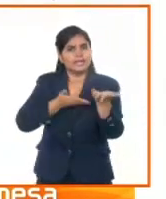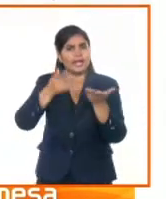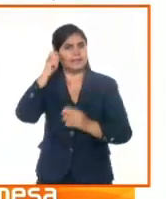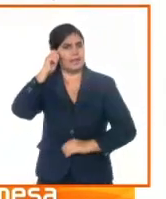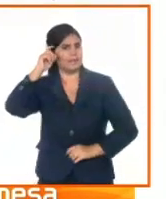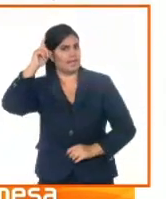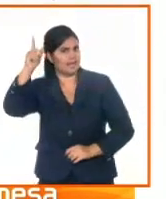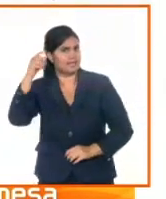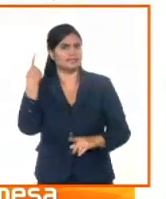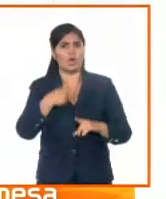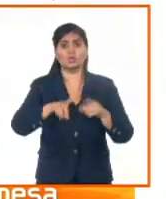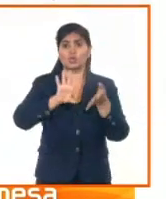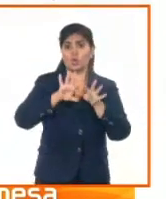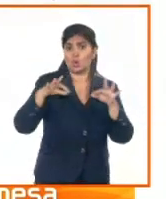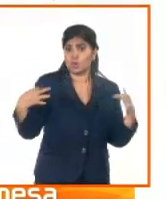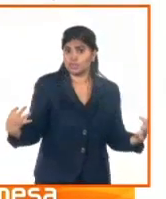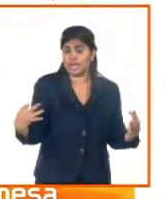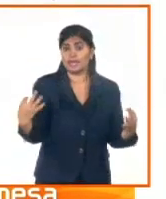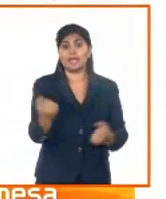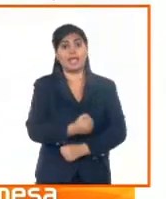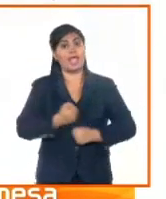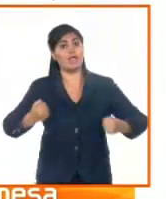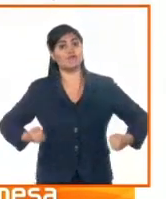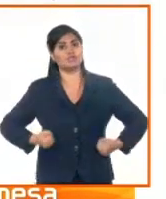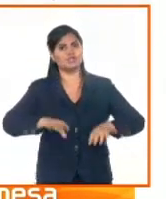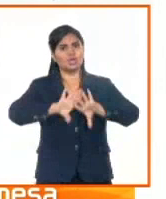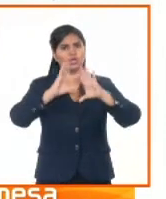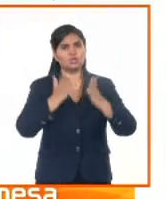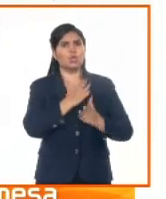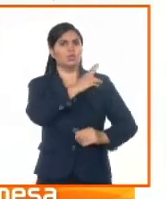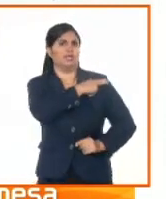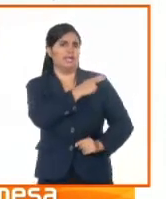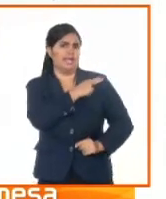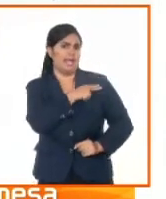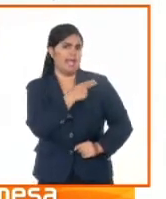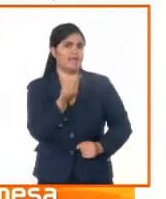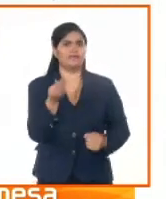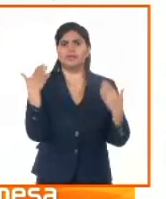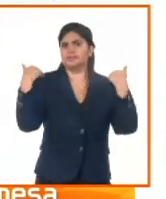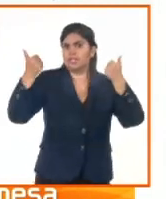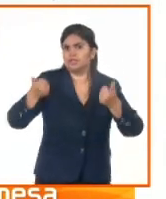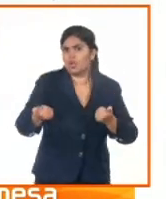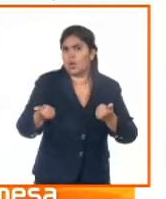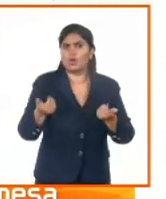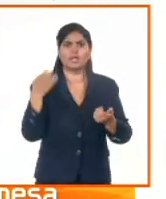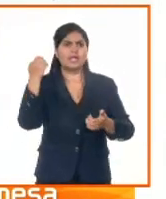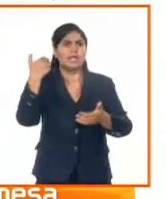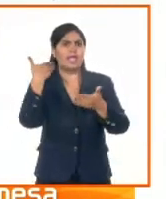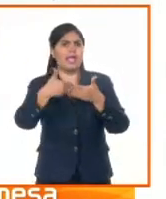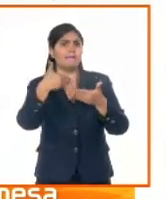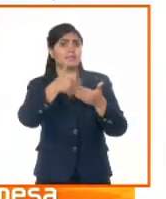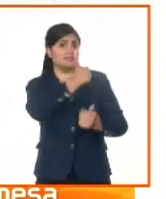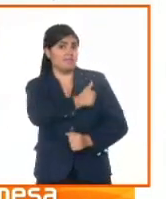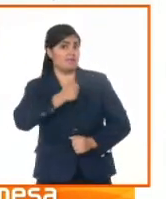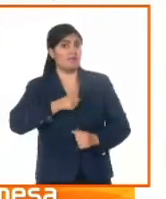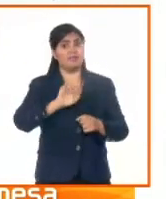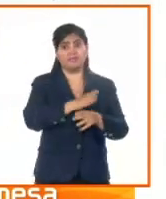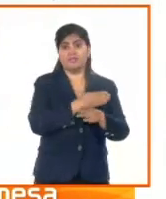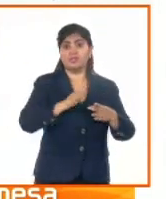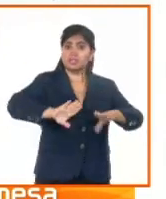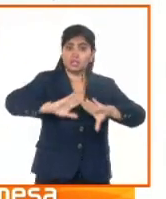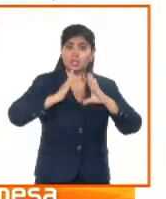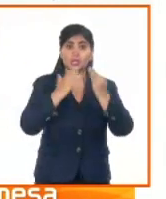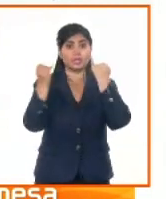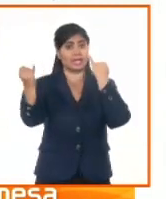y coordinará esfuerzos con productores, compradores, transportistas y operadores logísticos del sector privado y otros actores